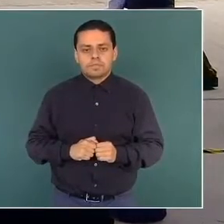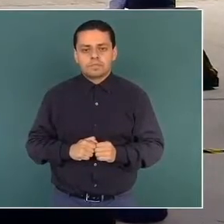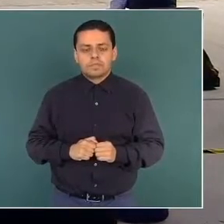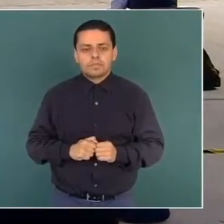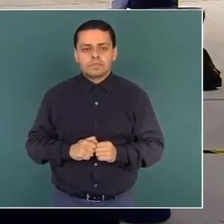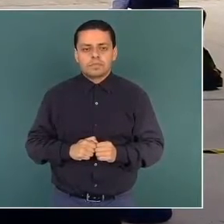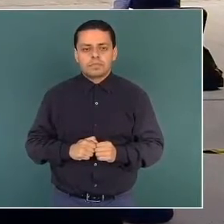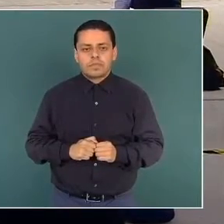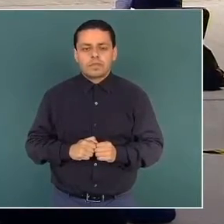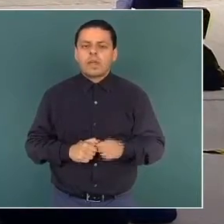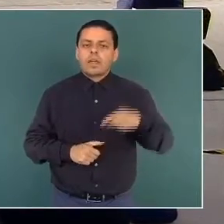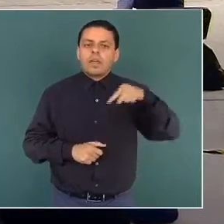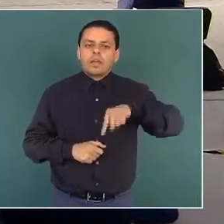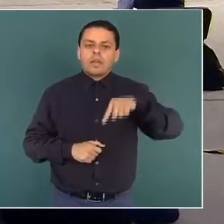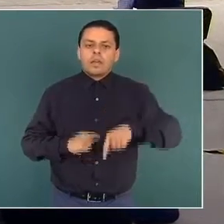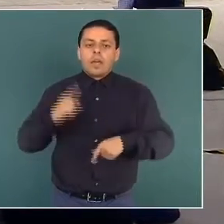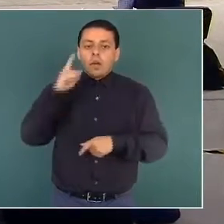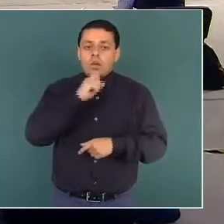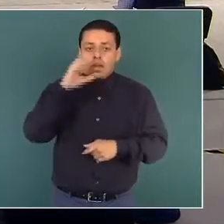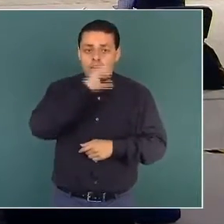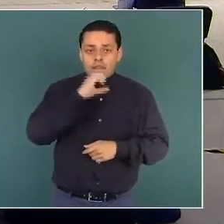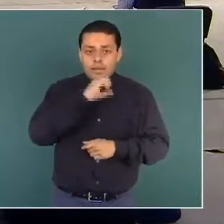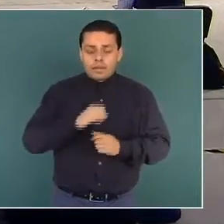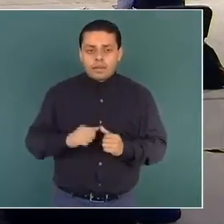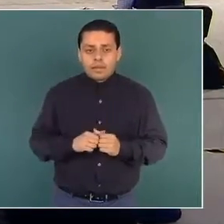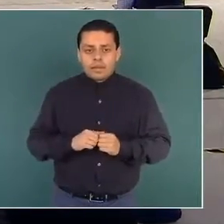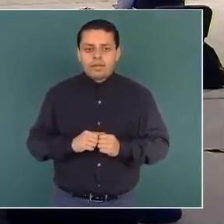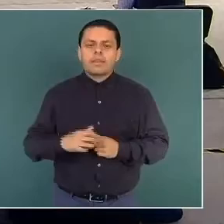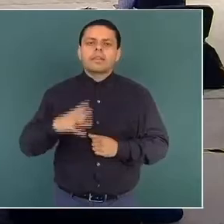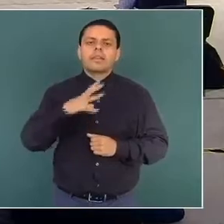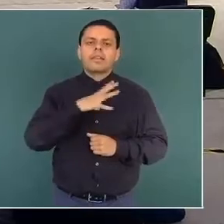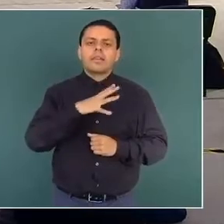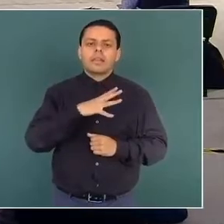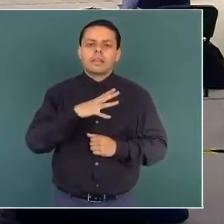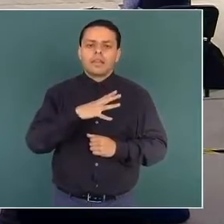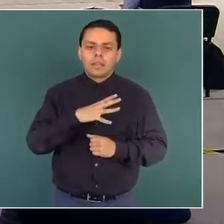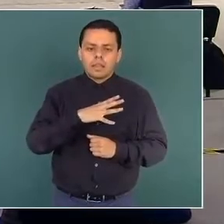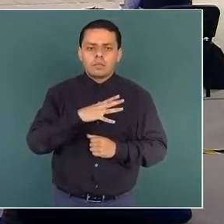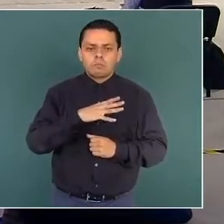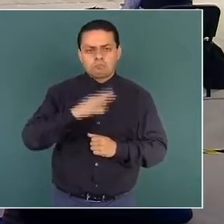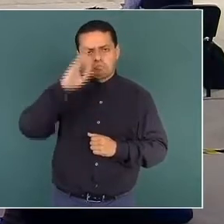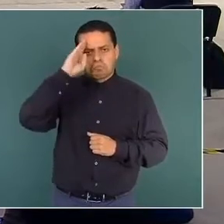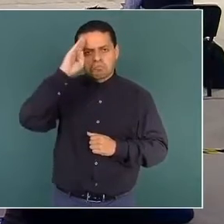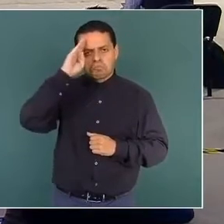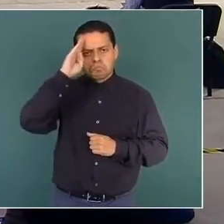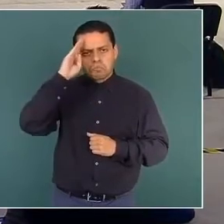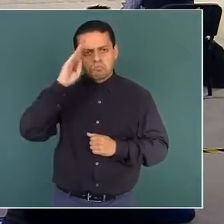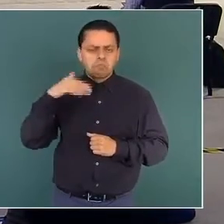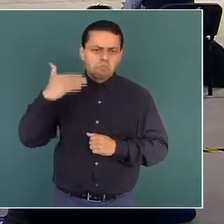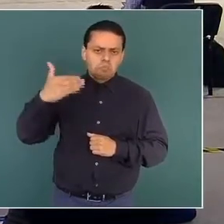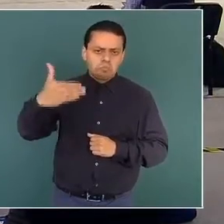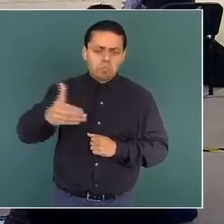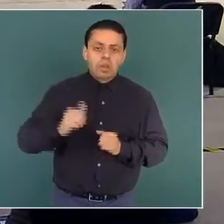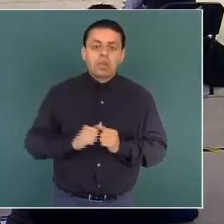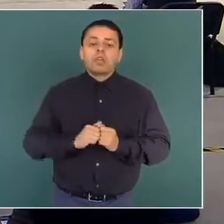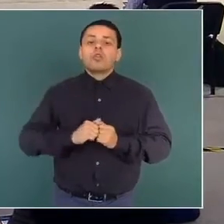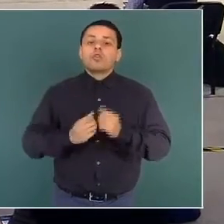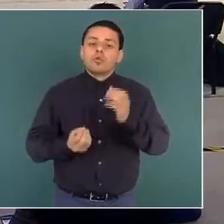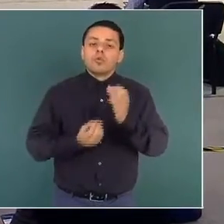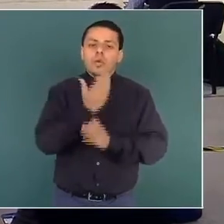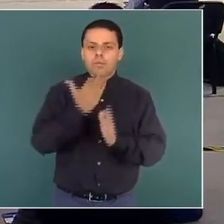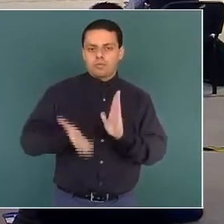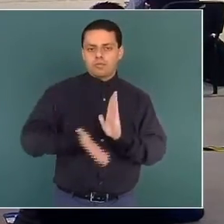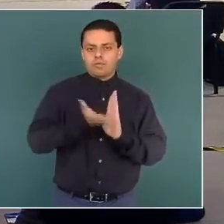Aquí, en Aguascalientes, se tiene contemplado la construcción